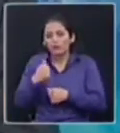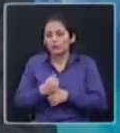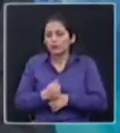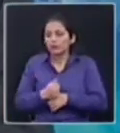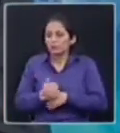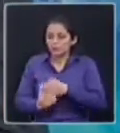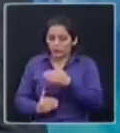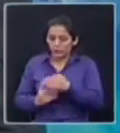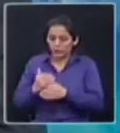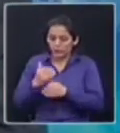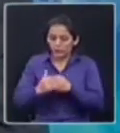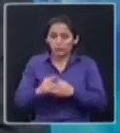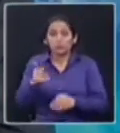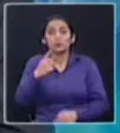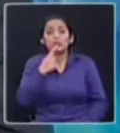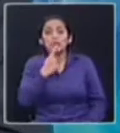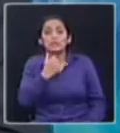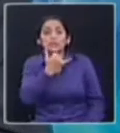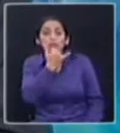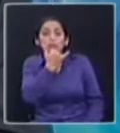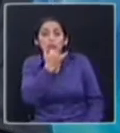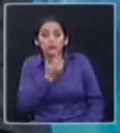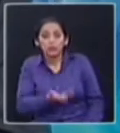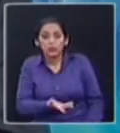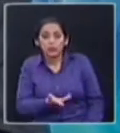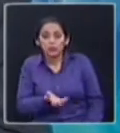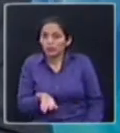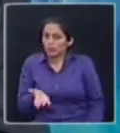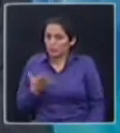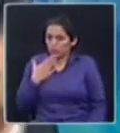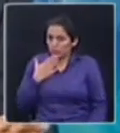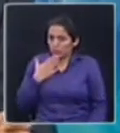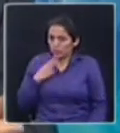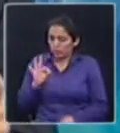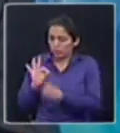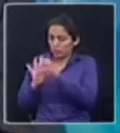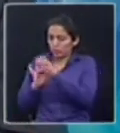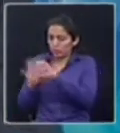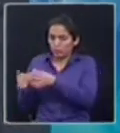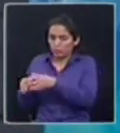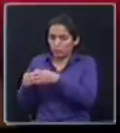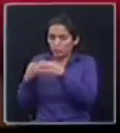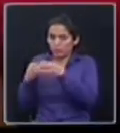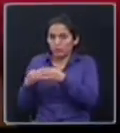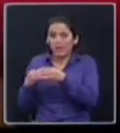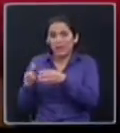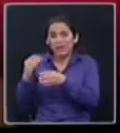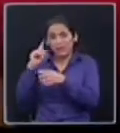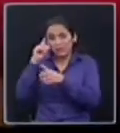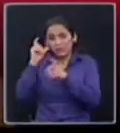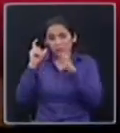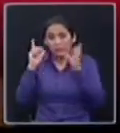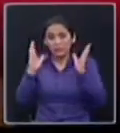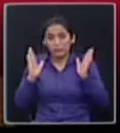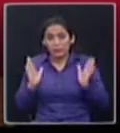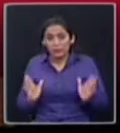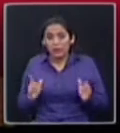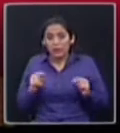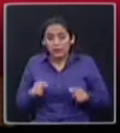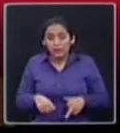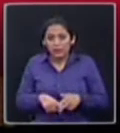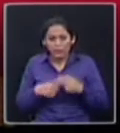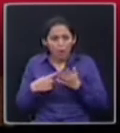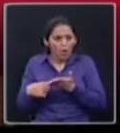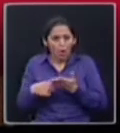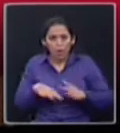considera una equivocación hablar del Consejo de Participación Ciudadana, que es el mismo Consejo que designó al fiscal que hoy está liderando la lucha contra la corrupción en